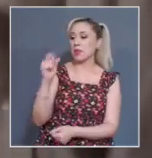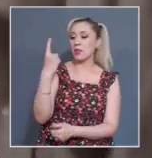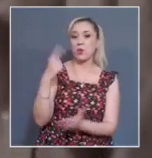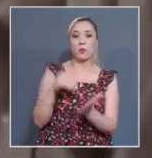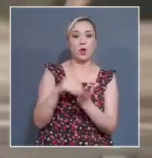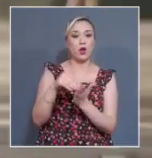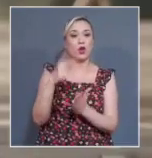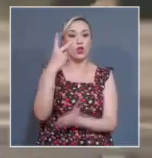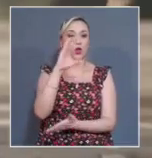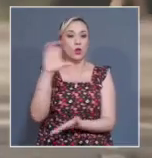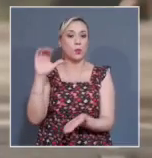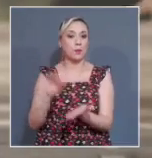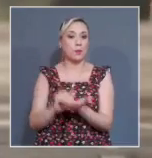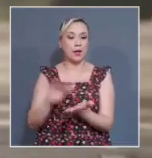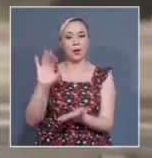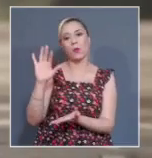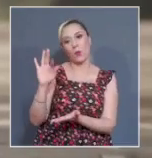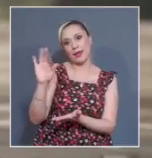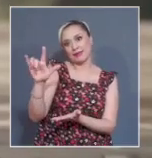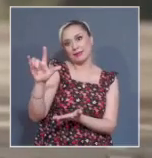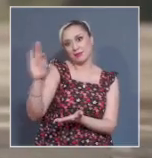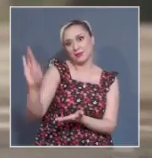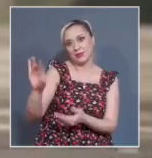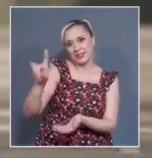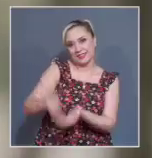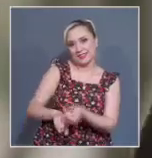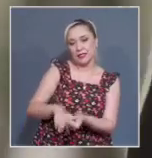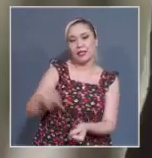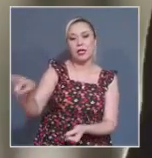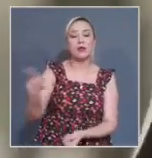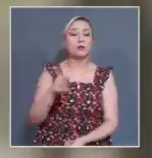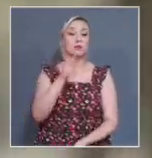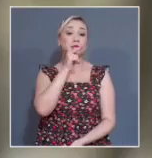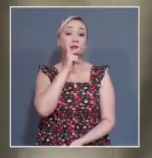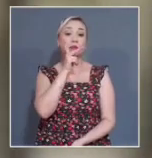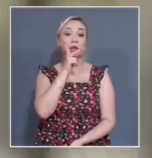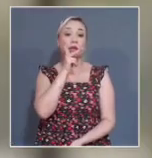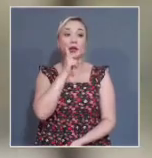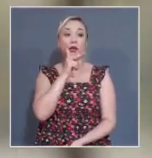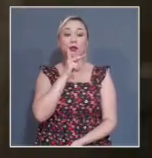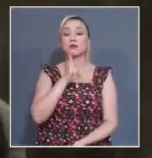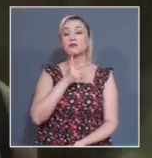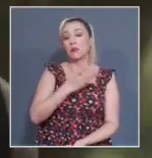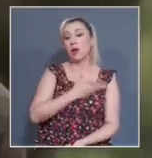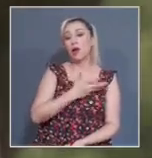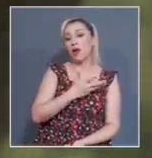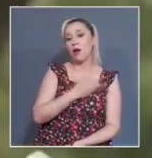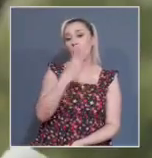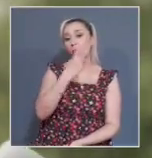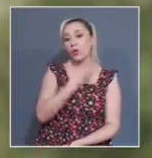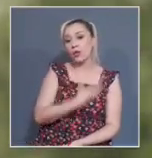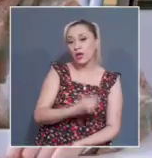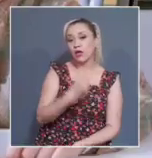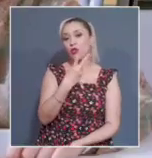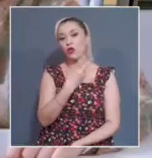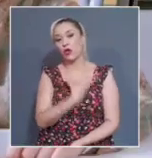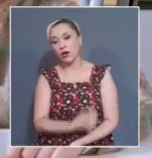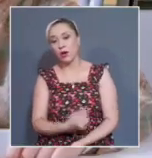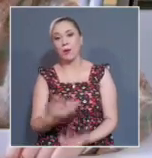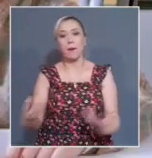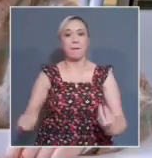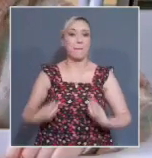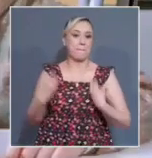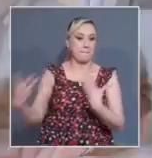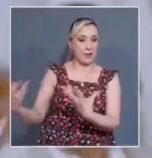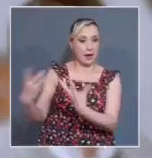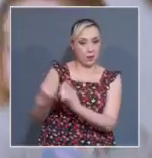47 por ciento, se identifican como padres de al menos una hija o hijo que reside en la misma vivienda. Un porcentaje